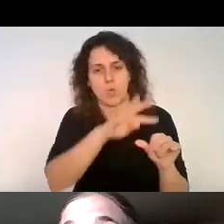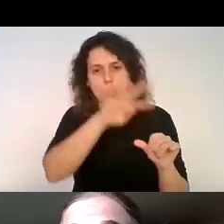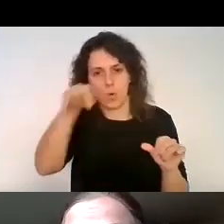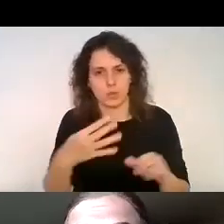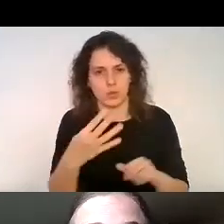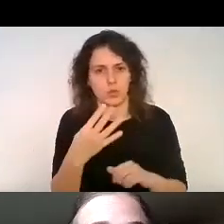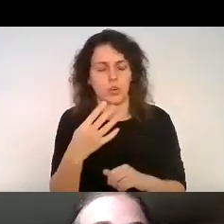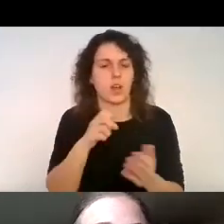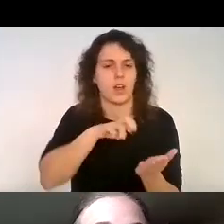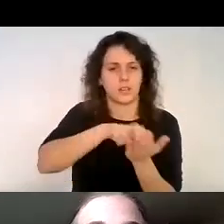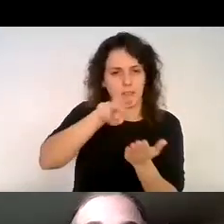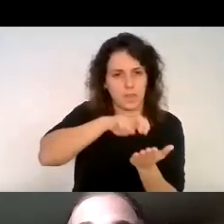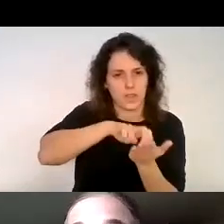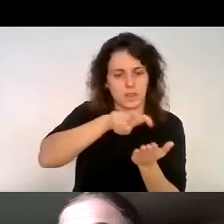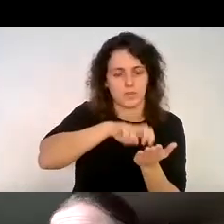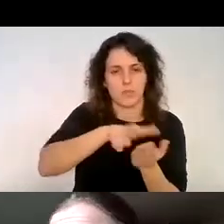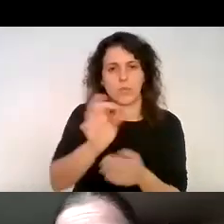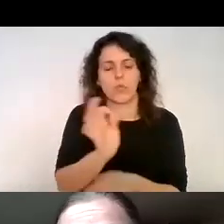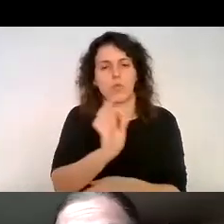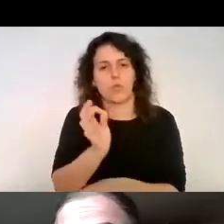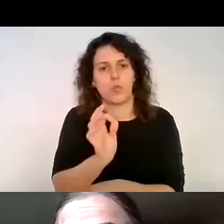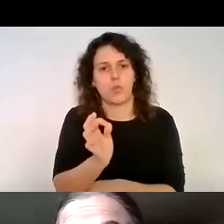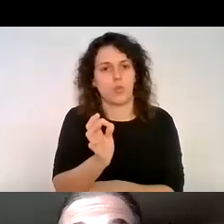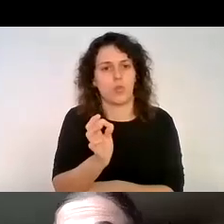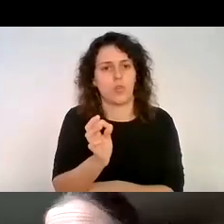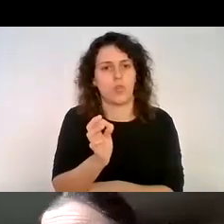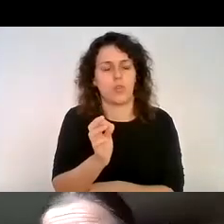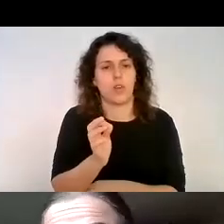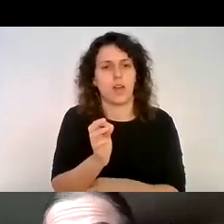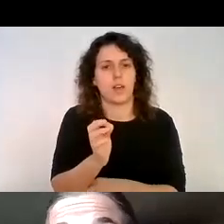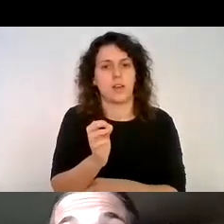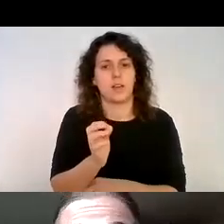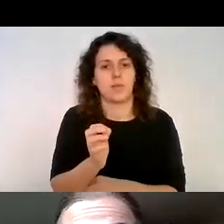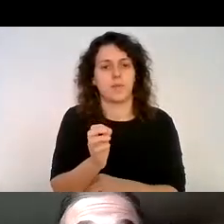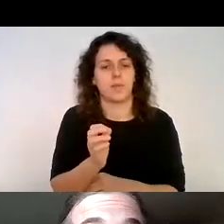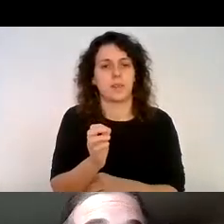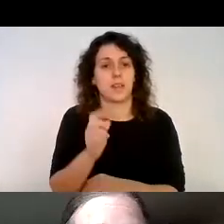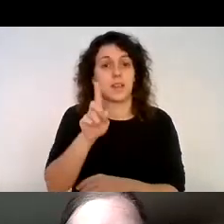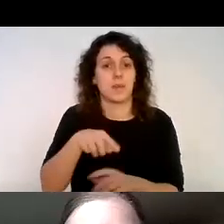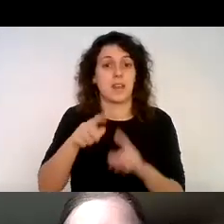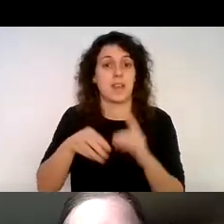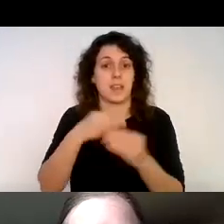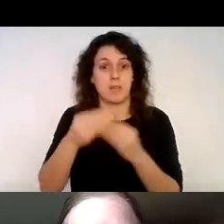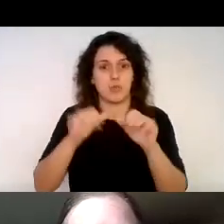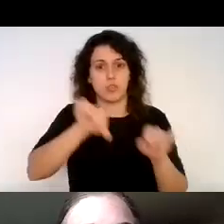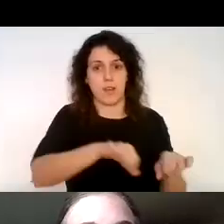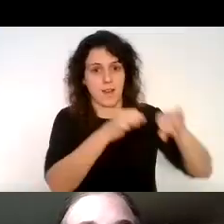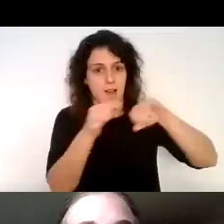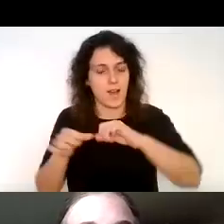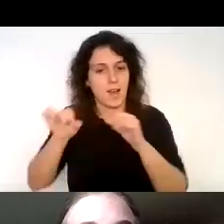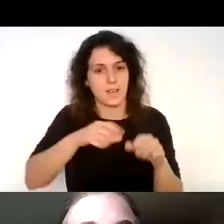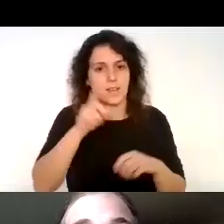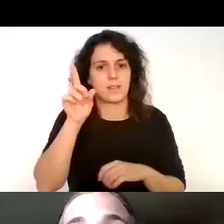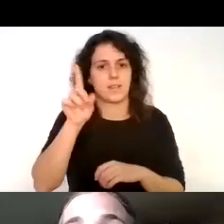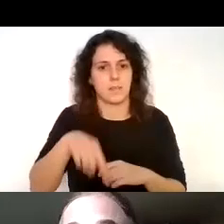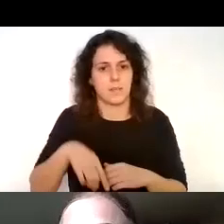senderismo o de distintas a veces hicimos kayak también y